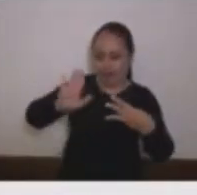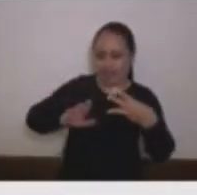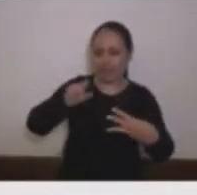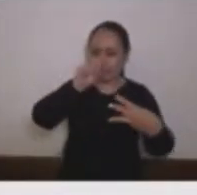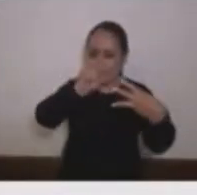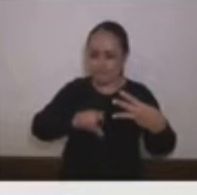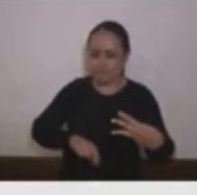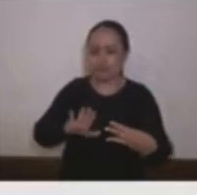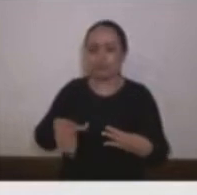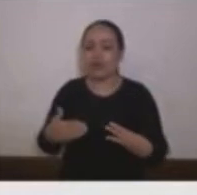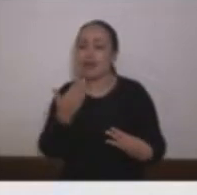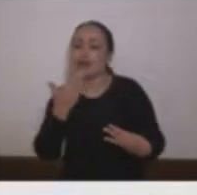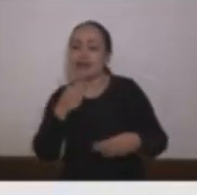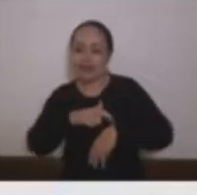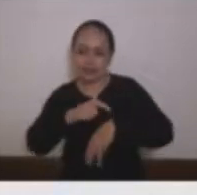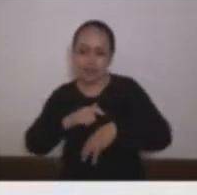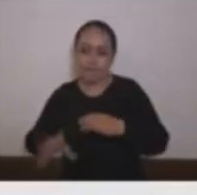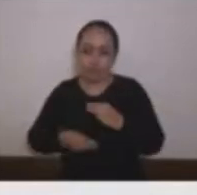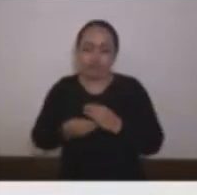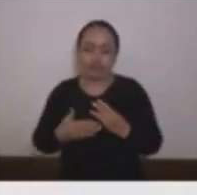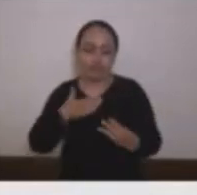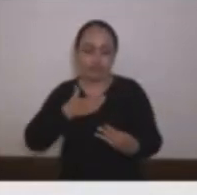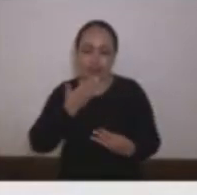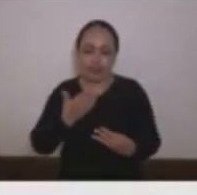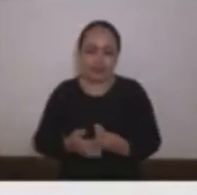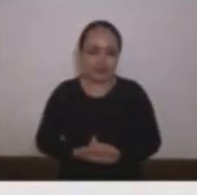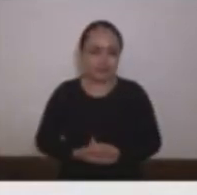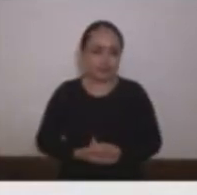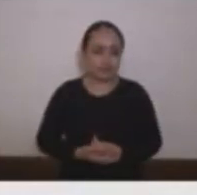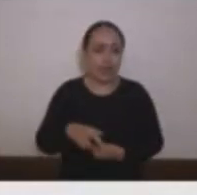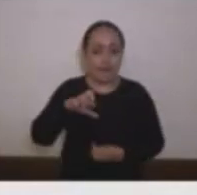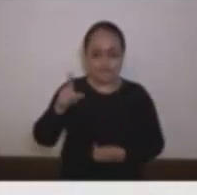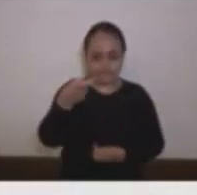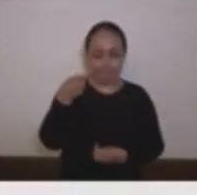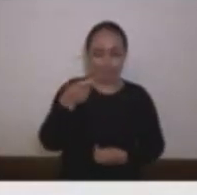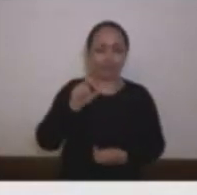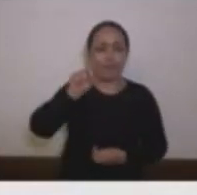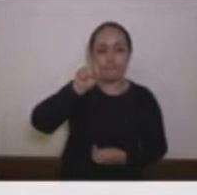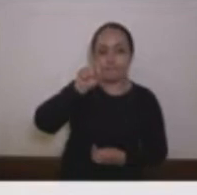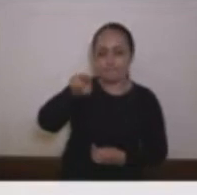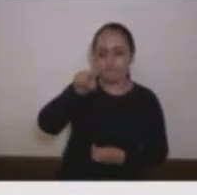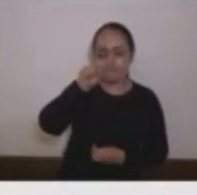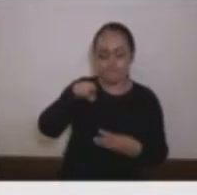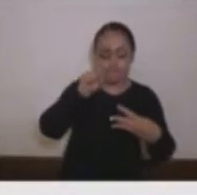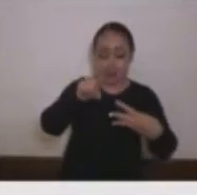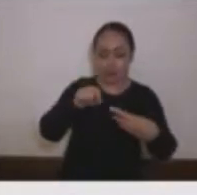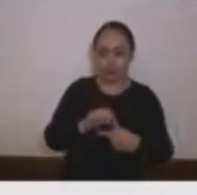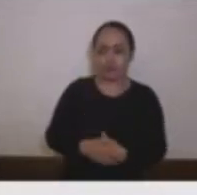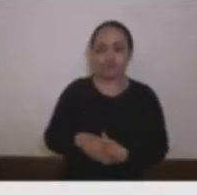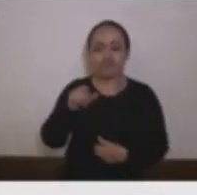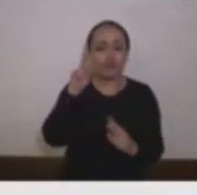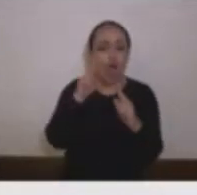generosidad señor presidente con el tiempo para el doctor Pablo Andrés Garcés quiero preguntarle si conoce usted o ha